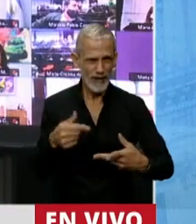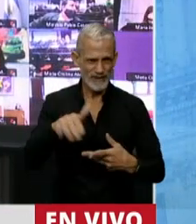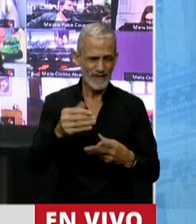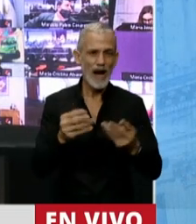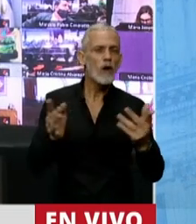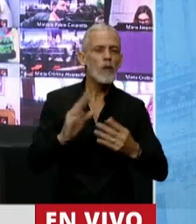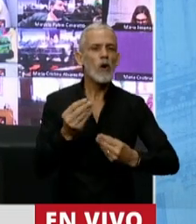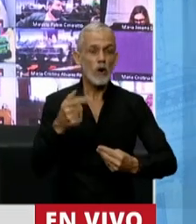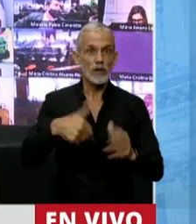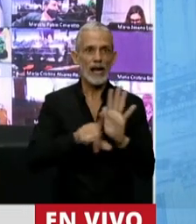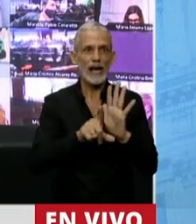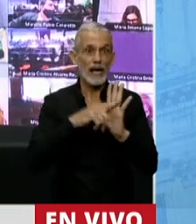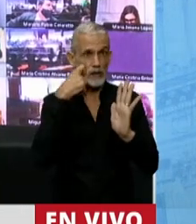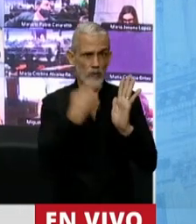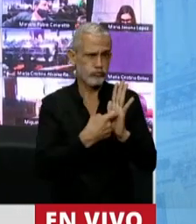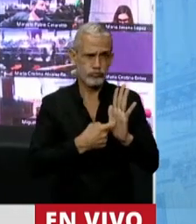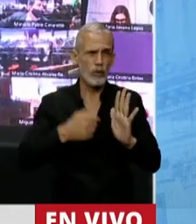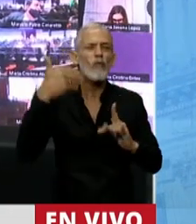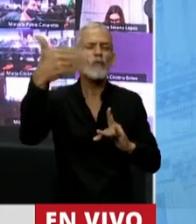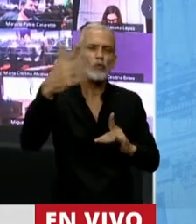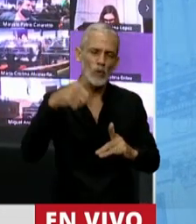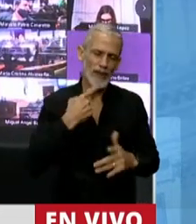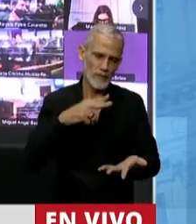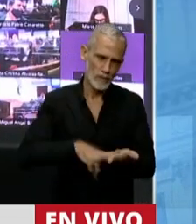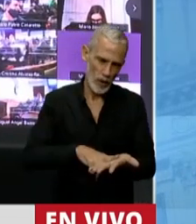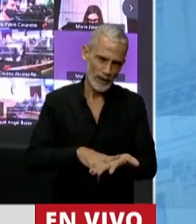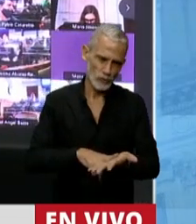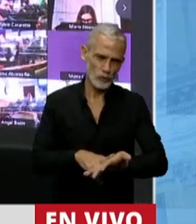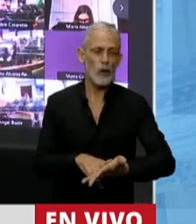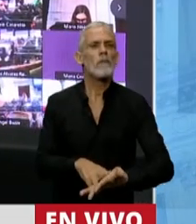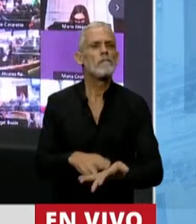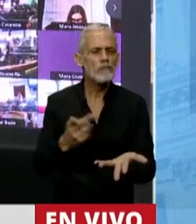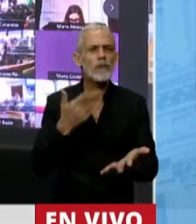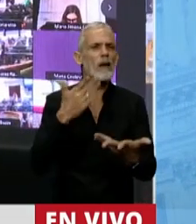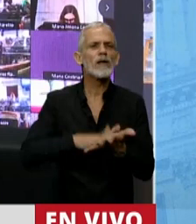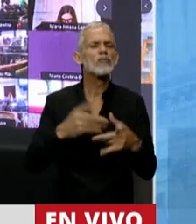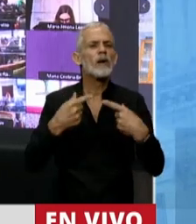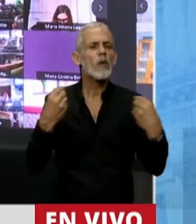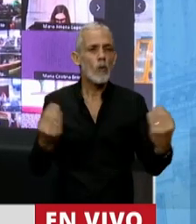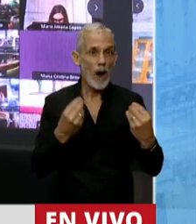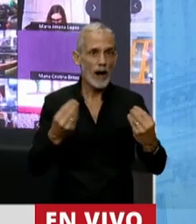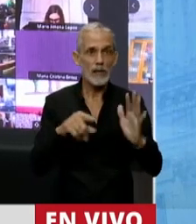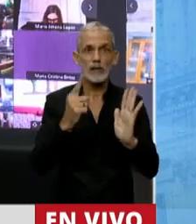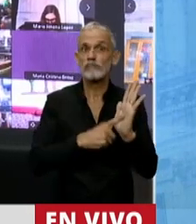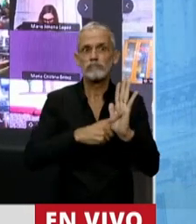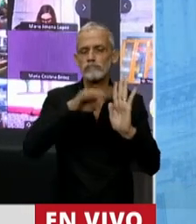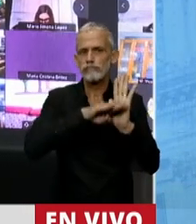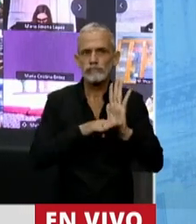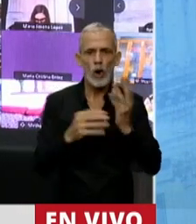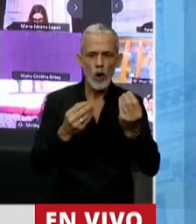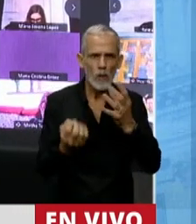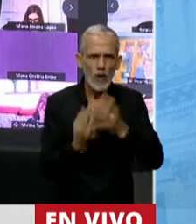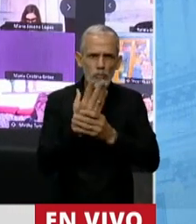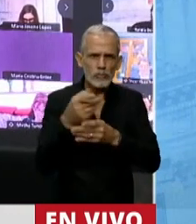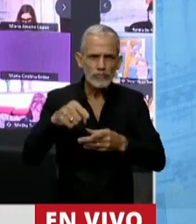terminar de encuadrar esta ilegalidad futura de este impuesto, vamos a hablar sobre la cuestión reglamentaria en la sanción